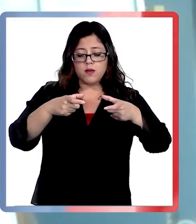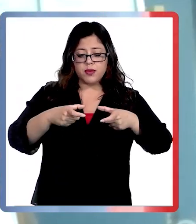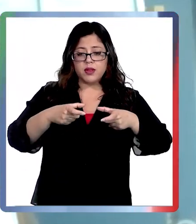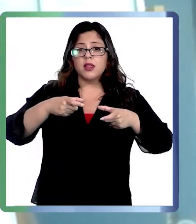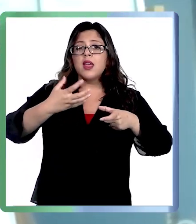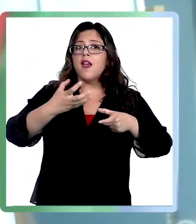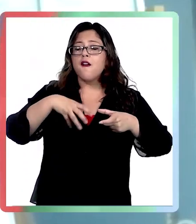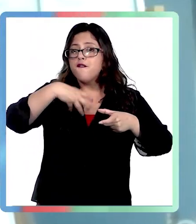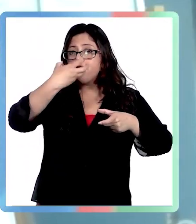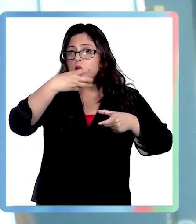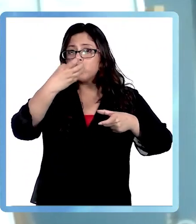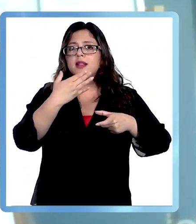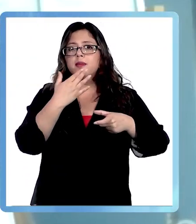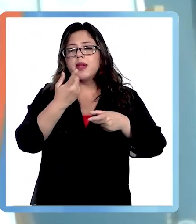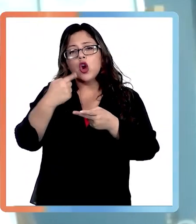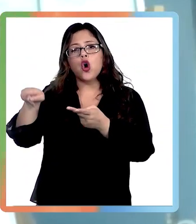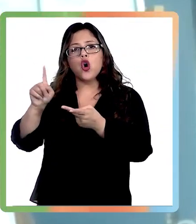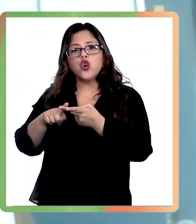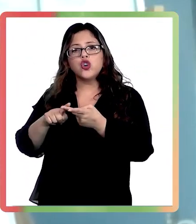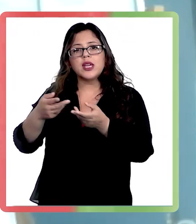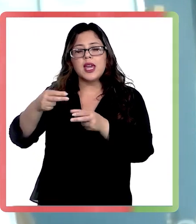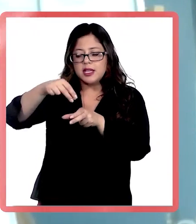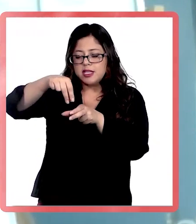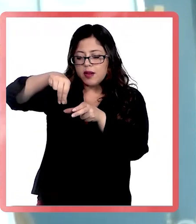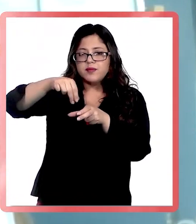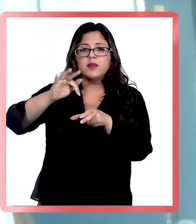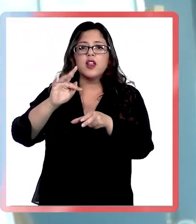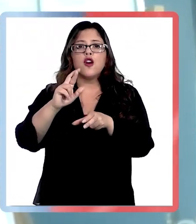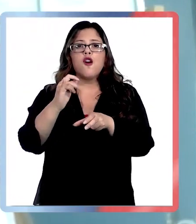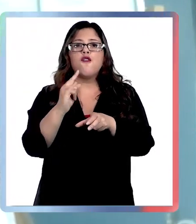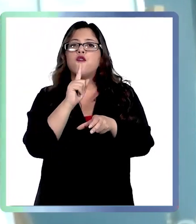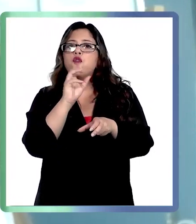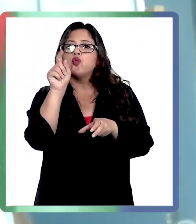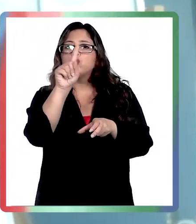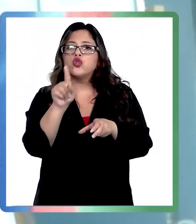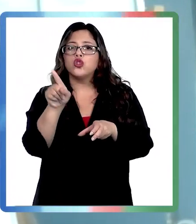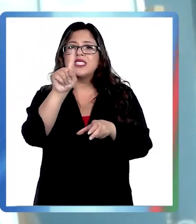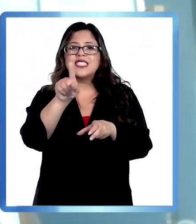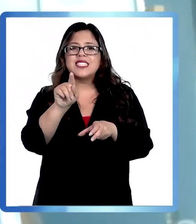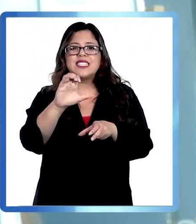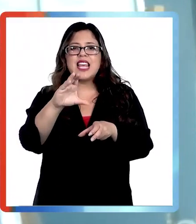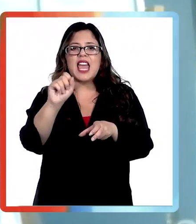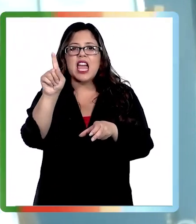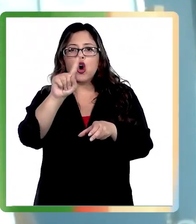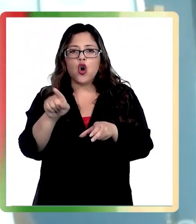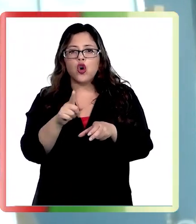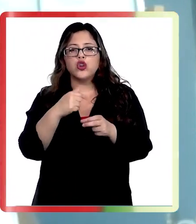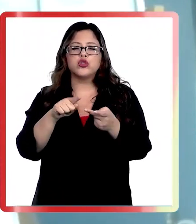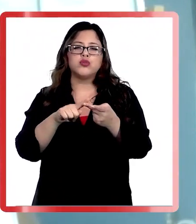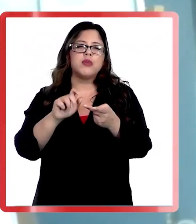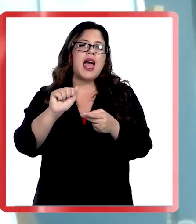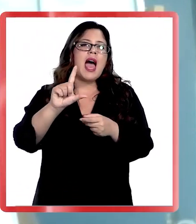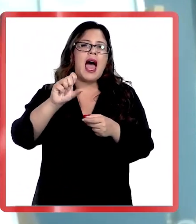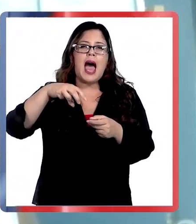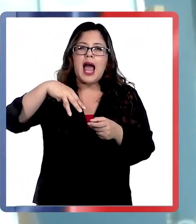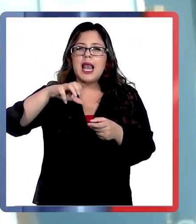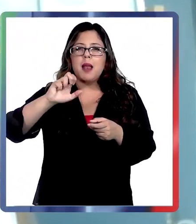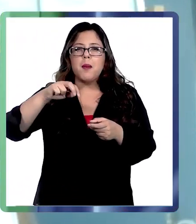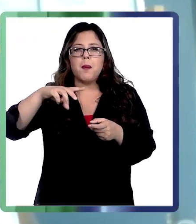porción de fruta y acompañarla con otra porción de frutos secos. Frutos secos entendiendo lo que son avellanas, almendras,